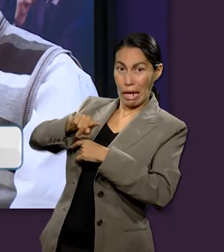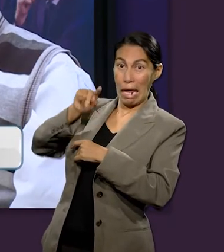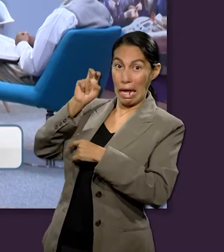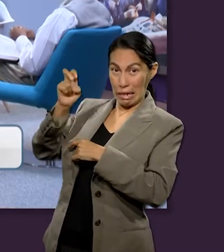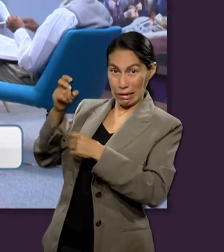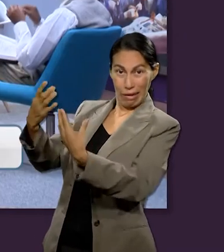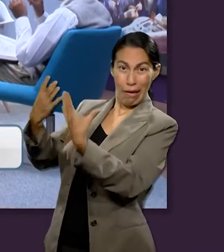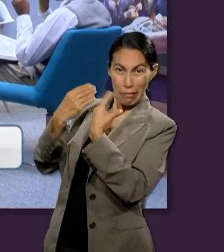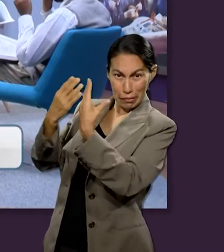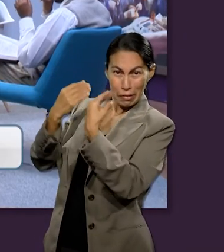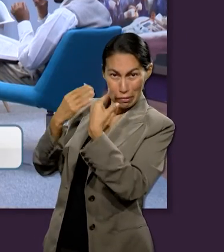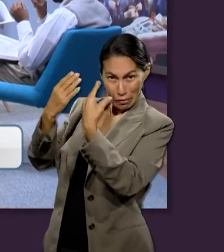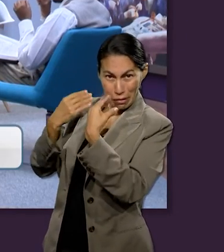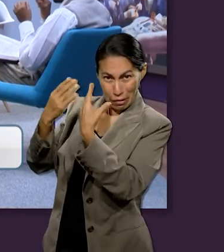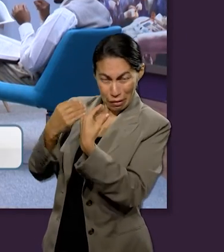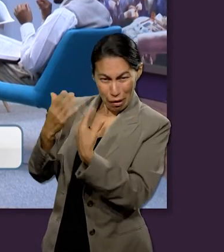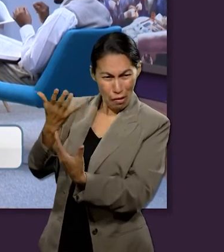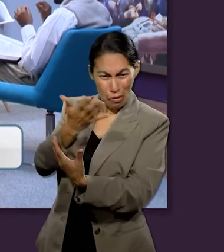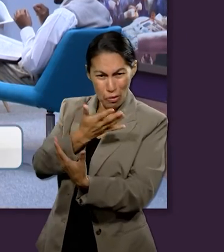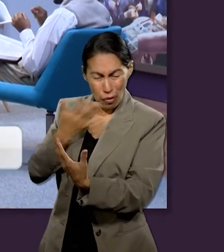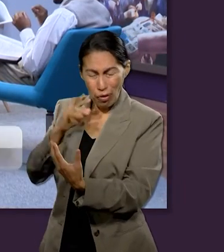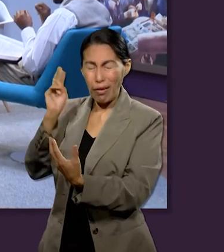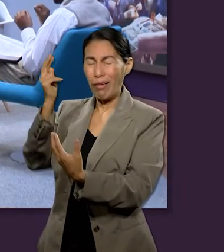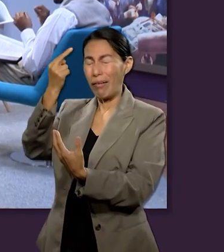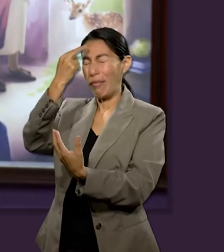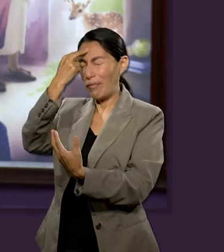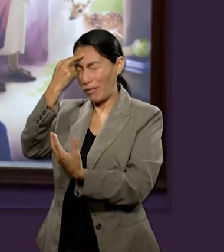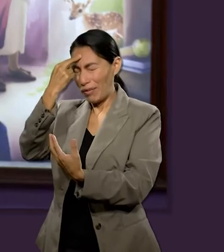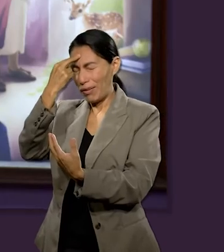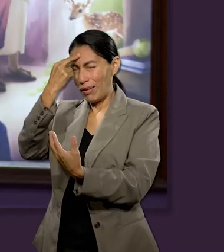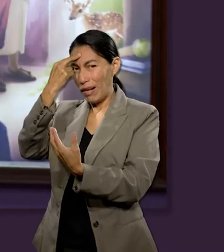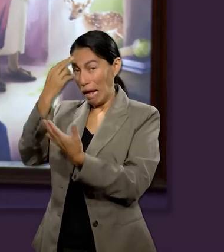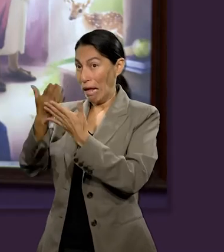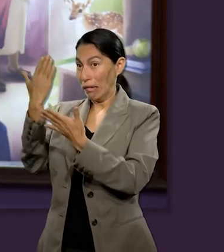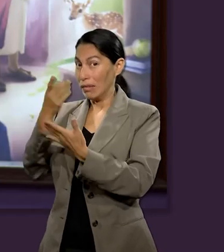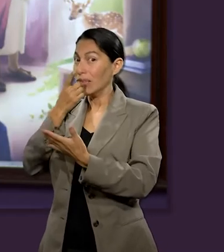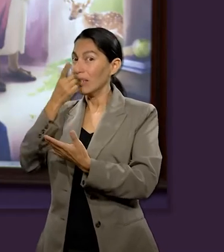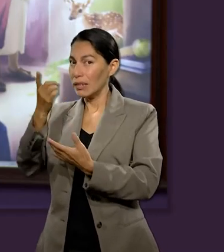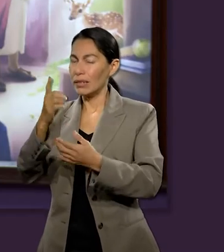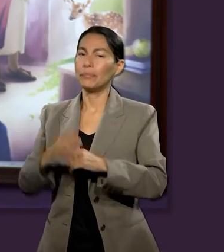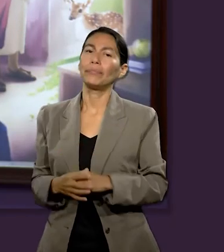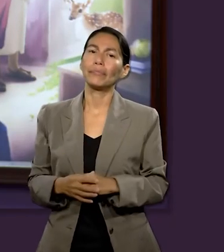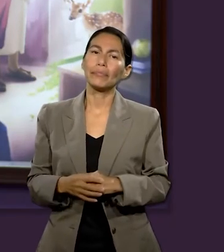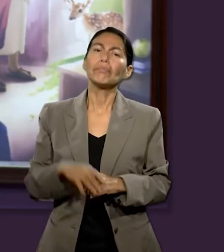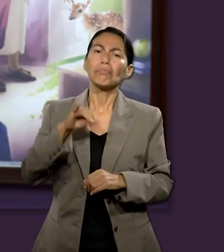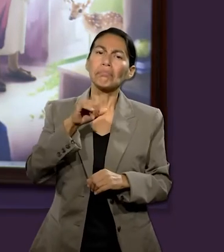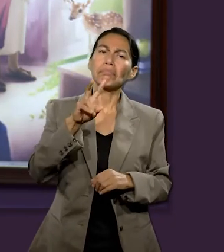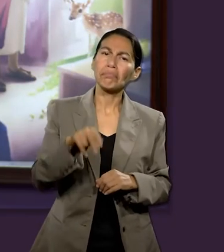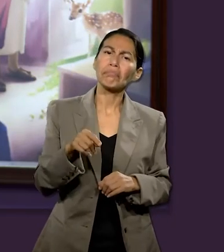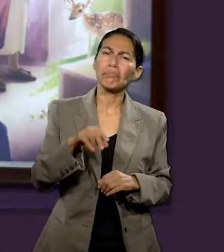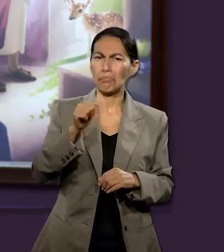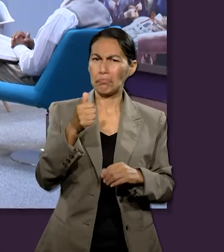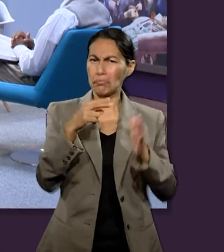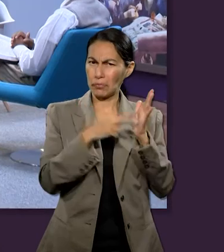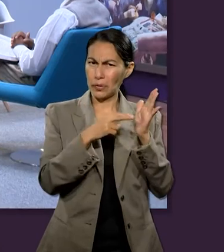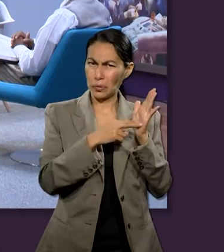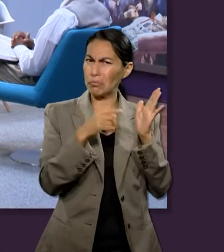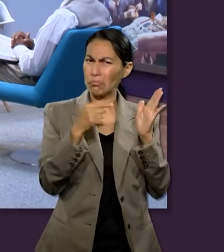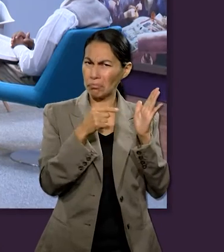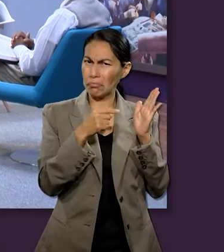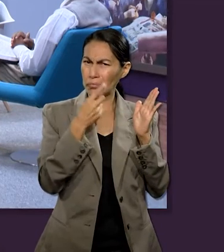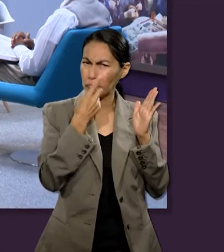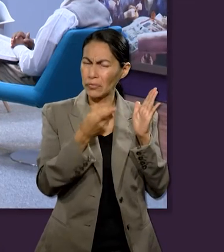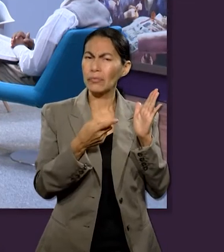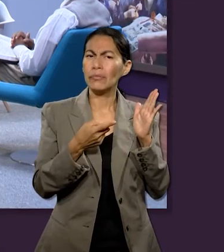en mi nombre, Él os enseñará todas las cosas y os recordará lo que yo también os he dicho. Sí,